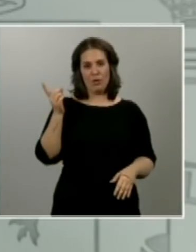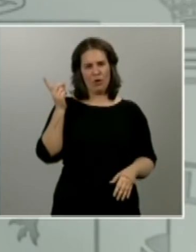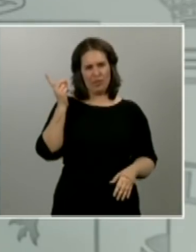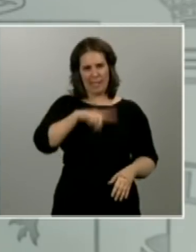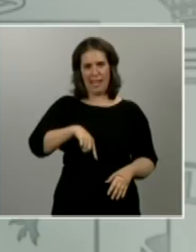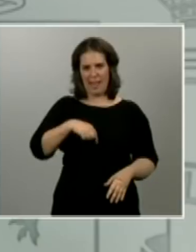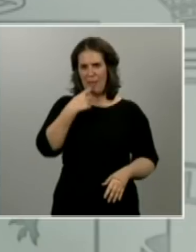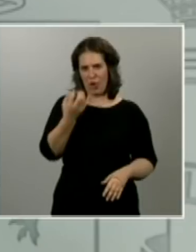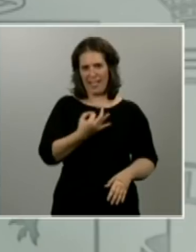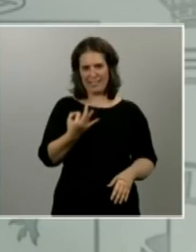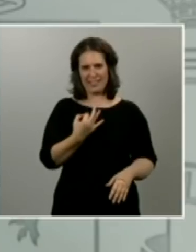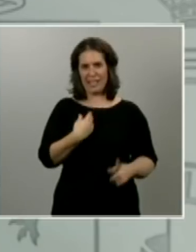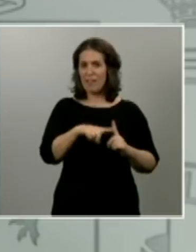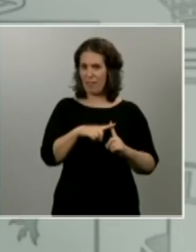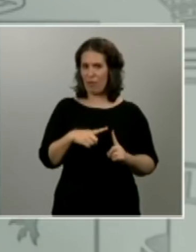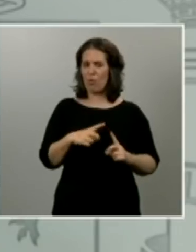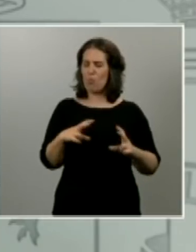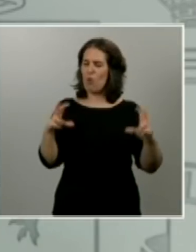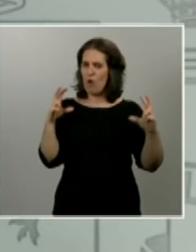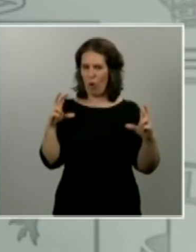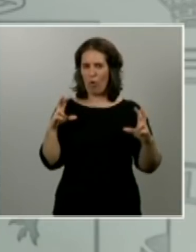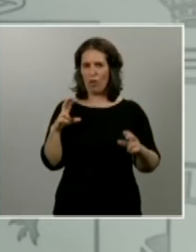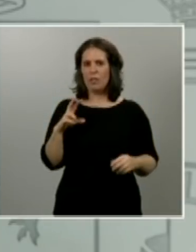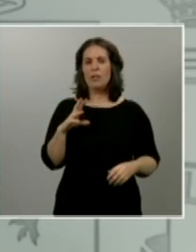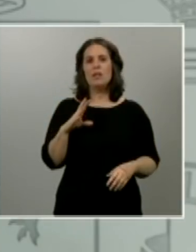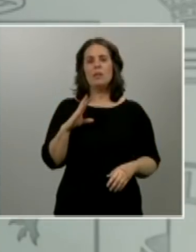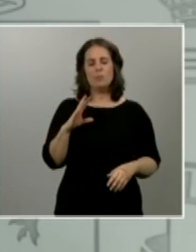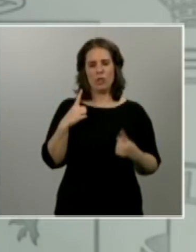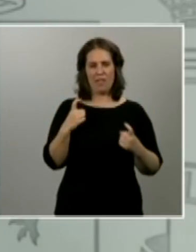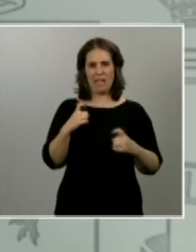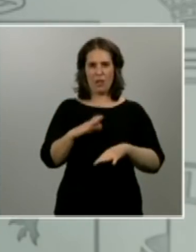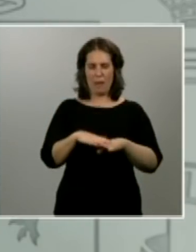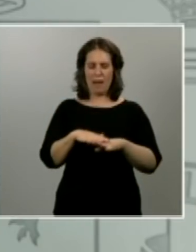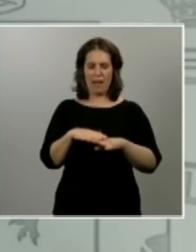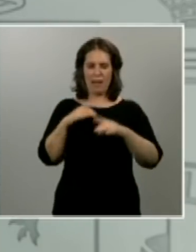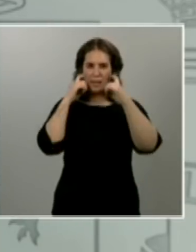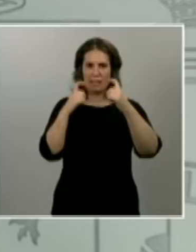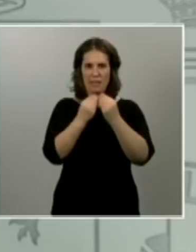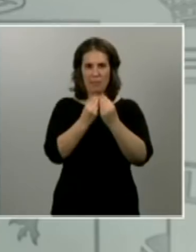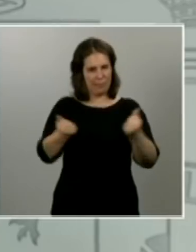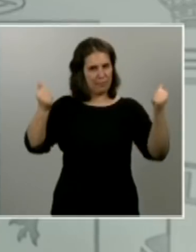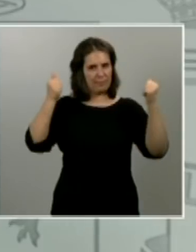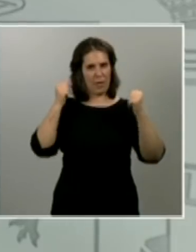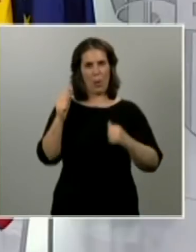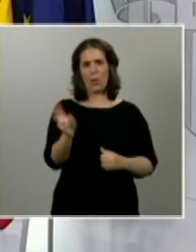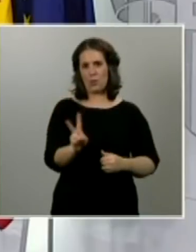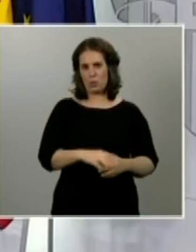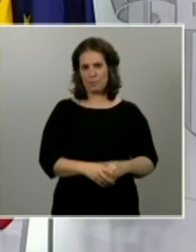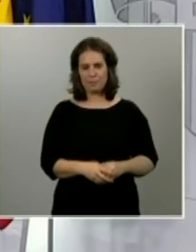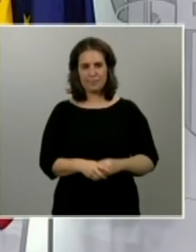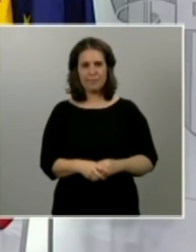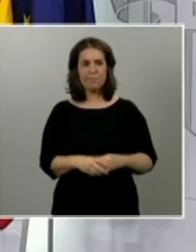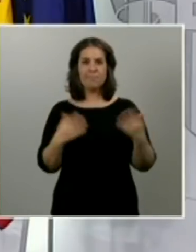también digo que es muy necesario para poder vencer definitivamente al virus con esta respuesta